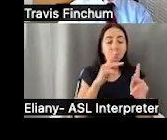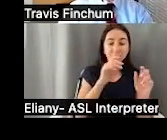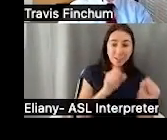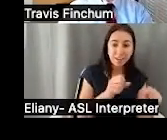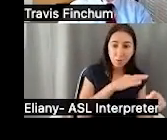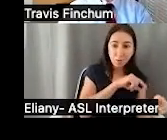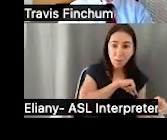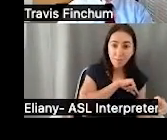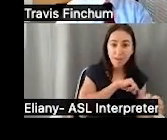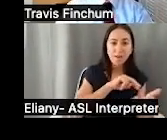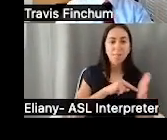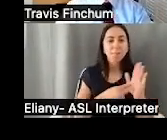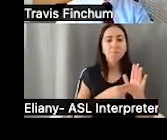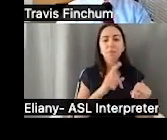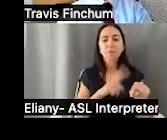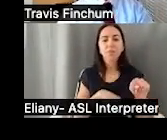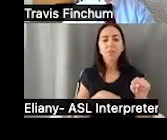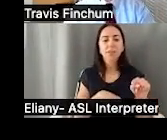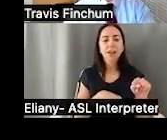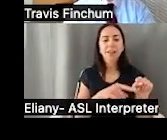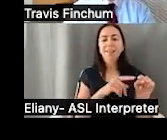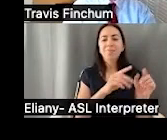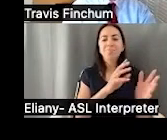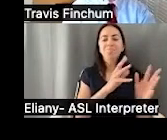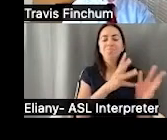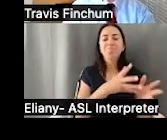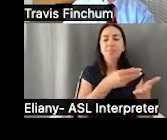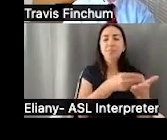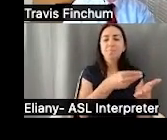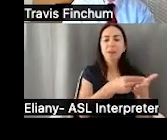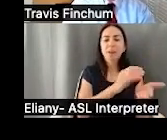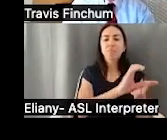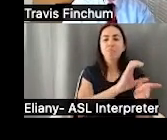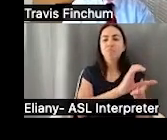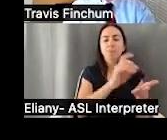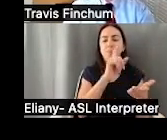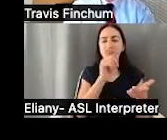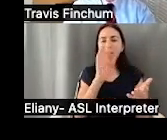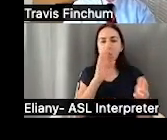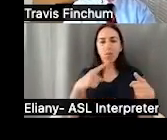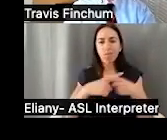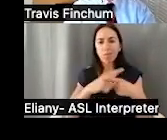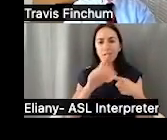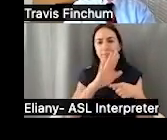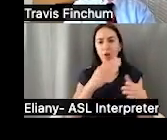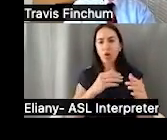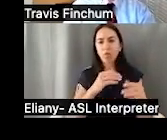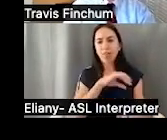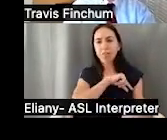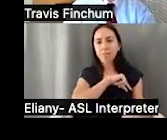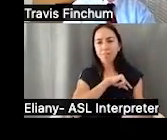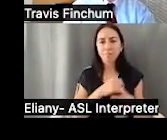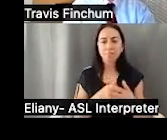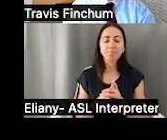SSI, entonces tenemos que tener cuidado. No podemos dejarle ningún tipo de dinero porque crearía un problema con la elegibilidad.